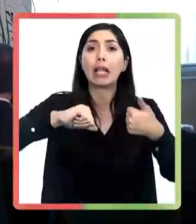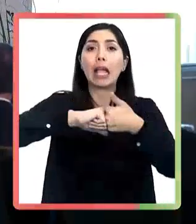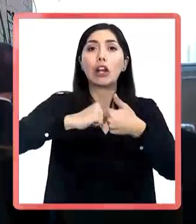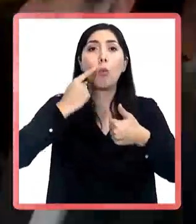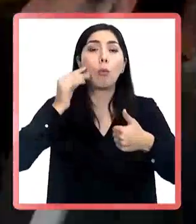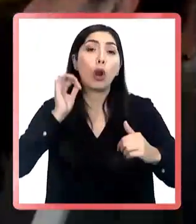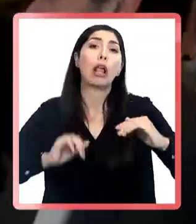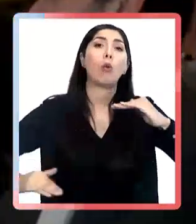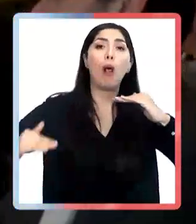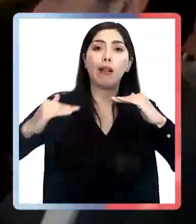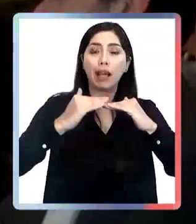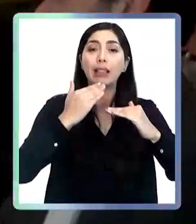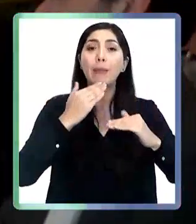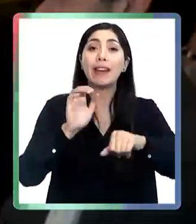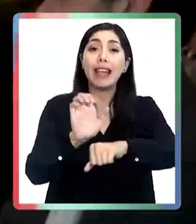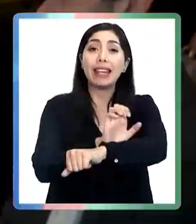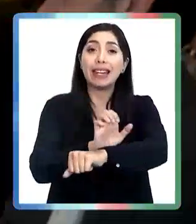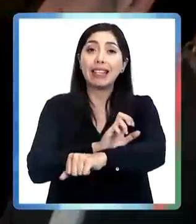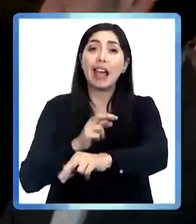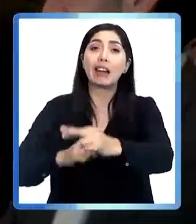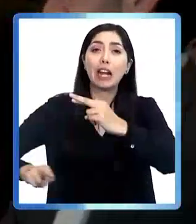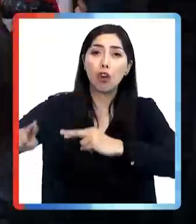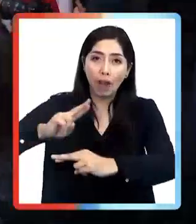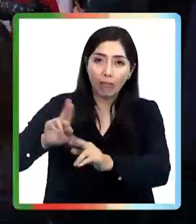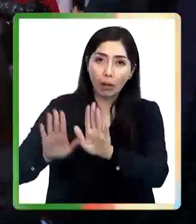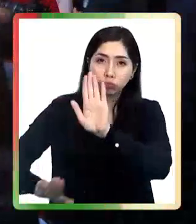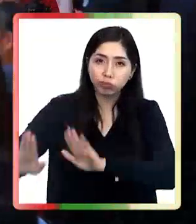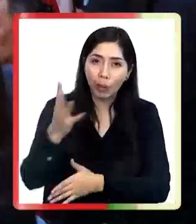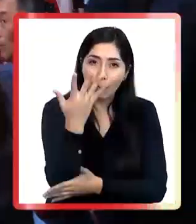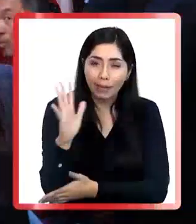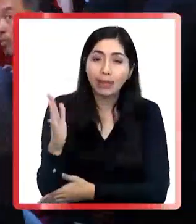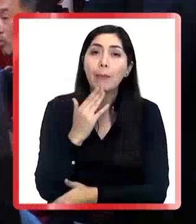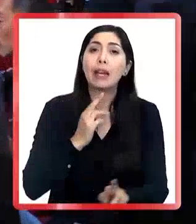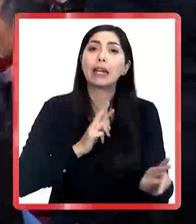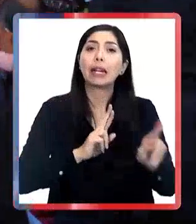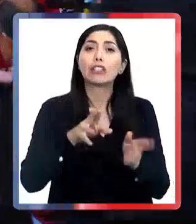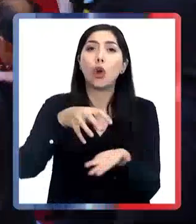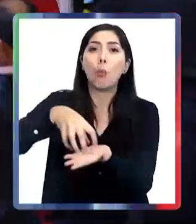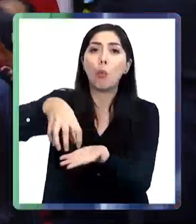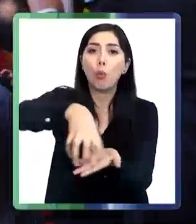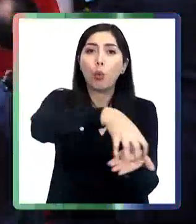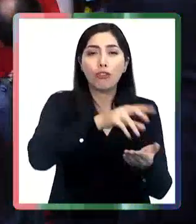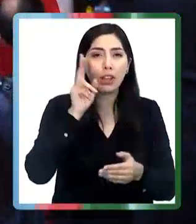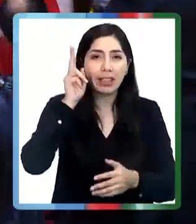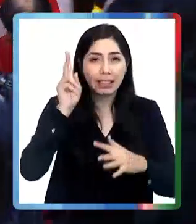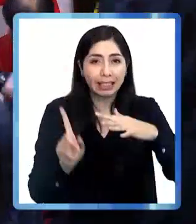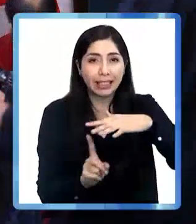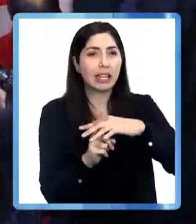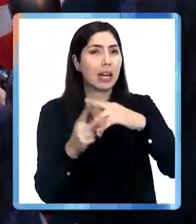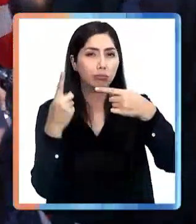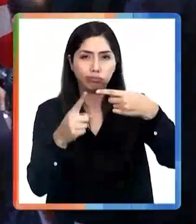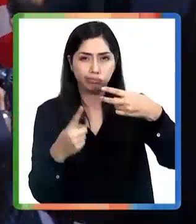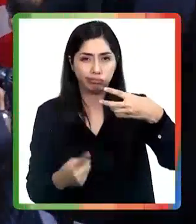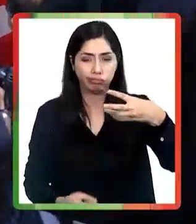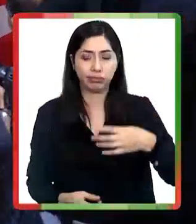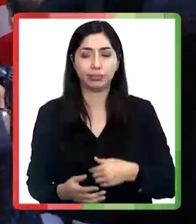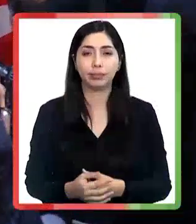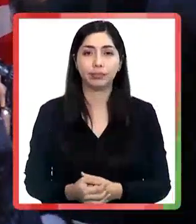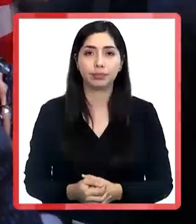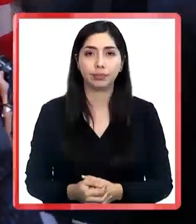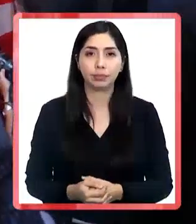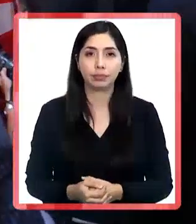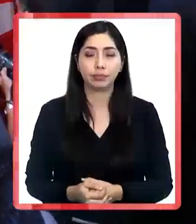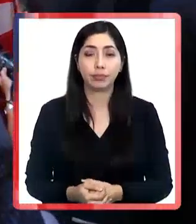de género, el desarrollo de energías renovables o las relaciones con los pueblos indígenas entre otros. Con